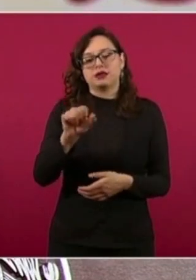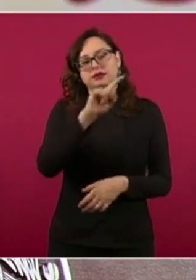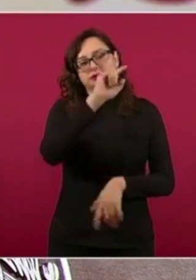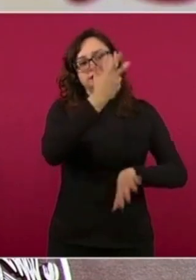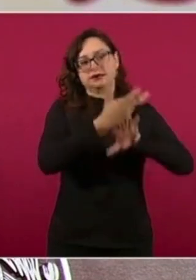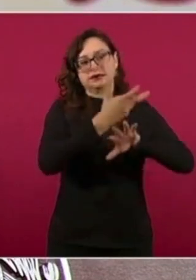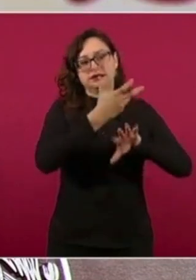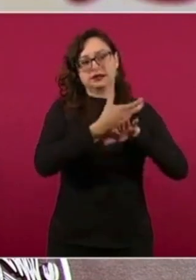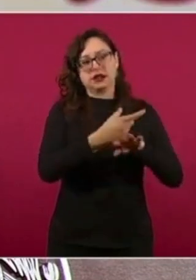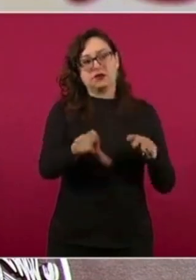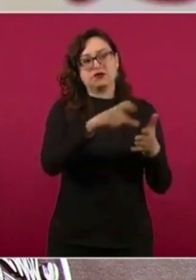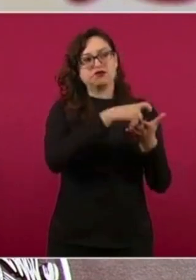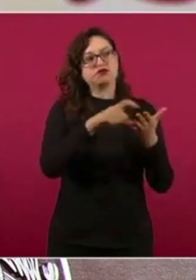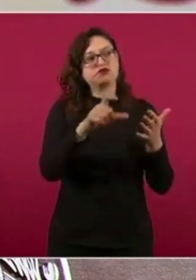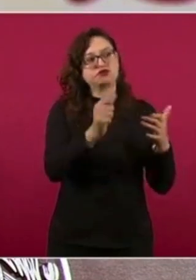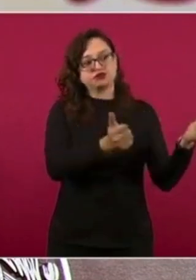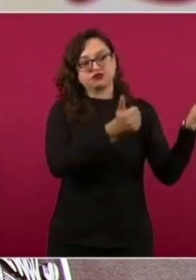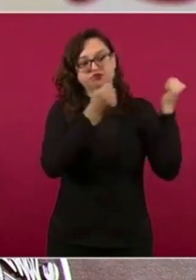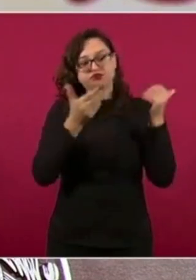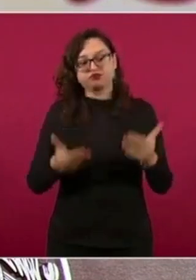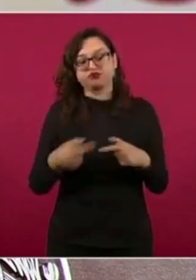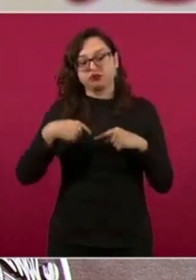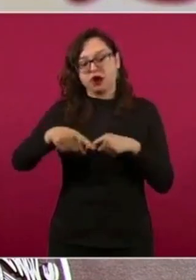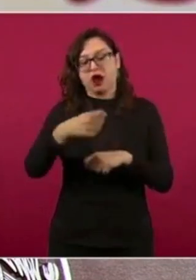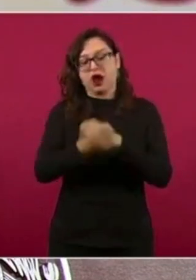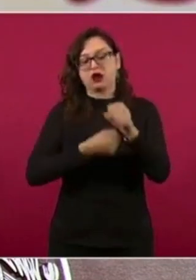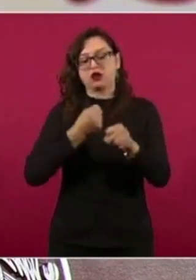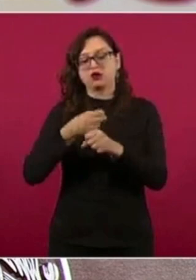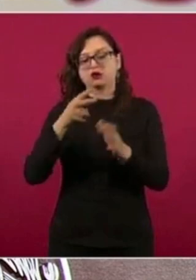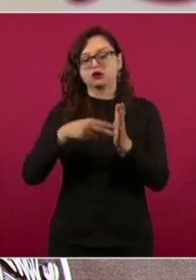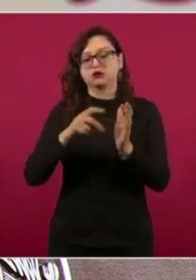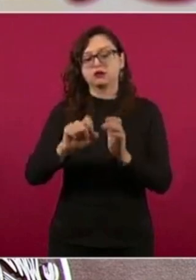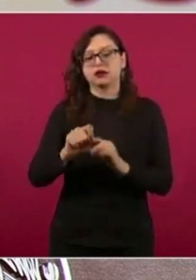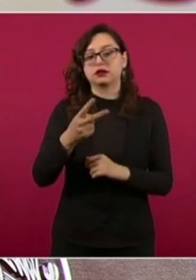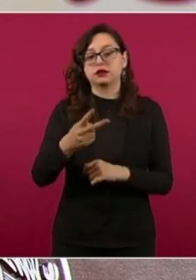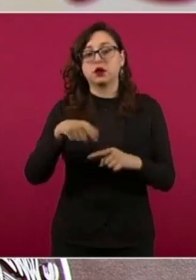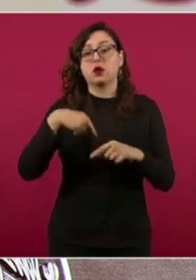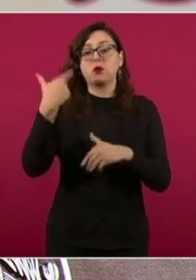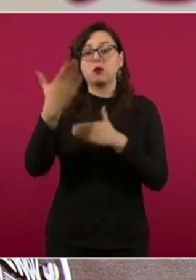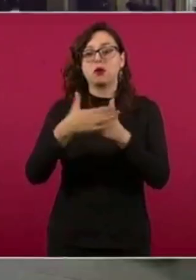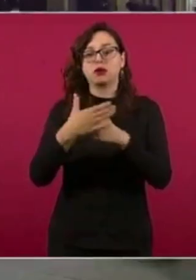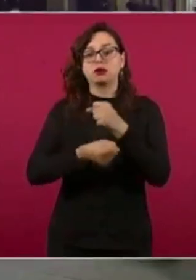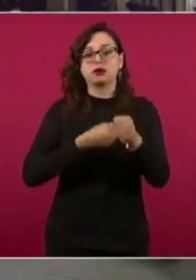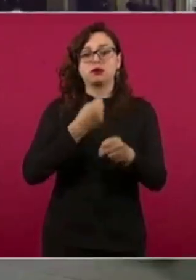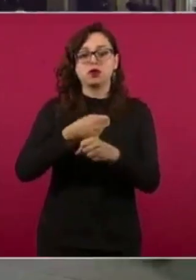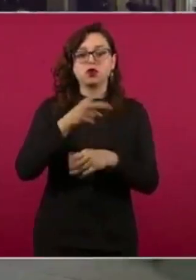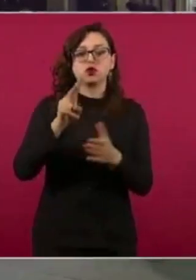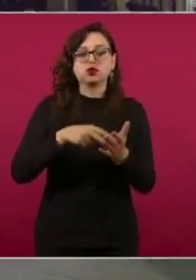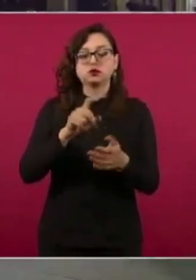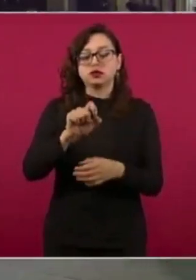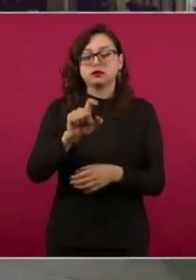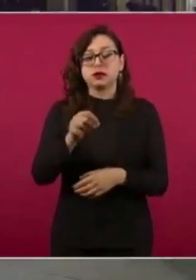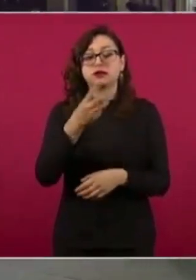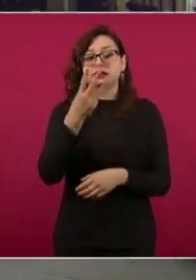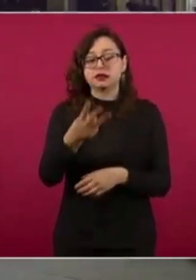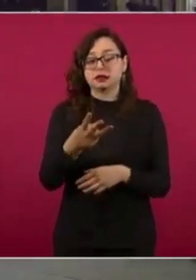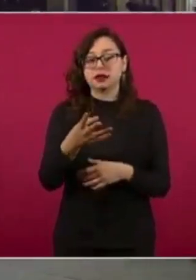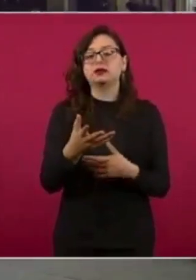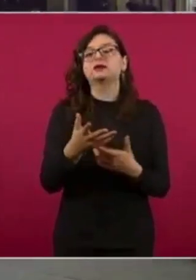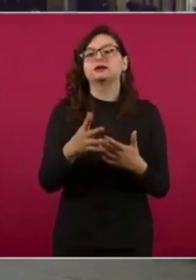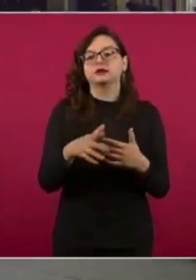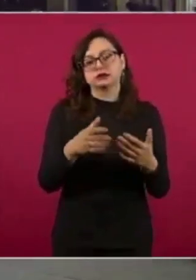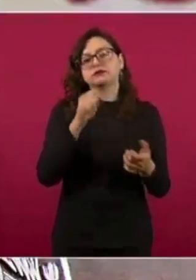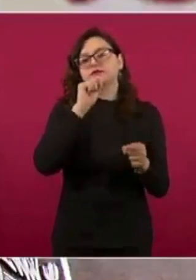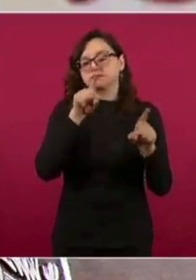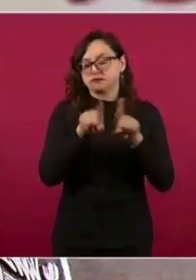mil toneladas para el inicio del año 2023. El propósito es producir leche en liconza, leche en